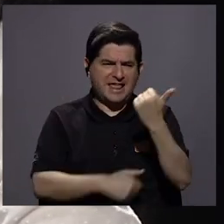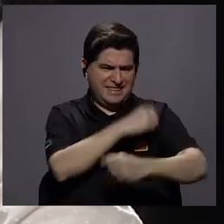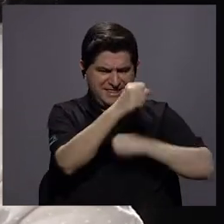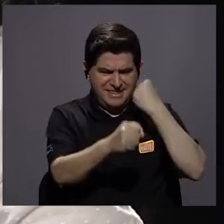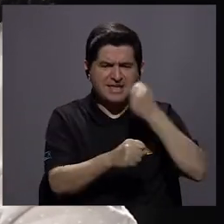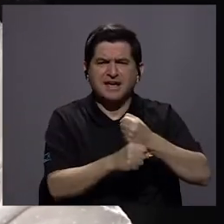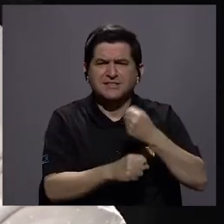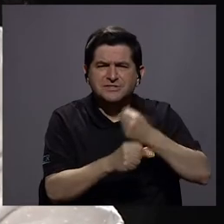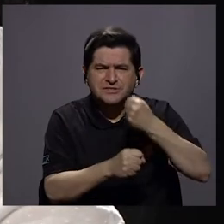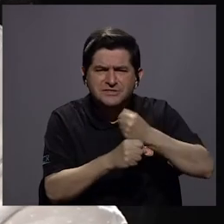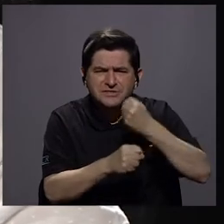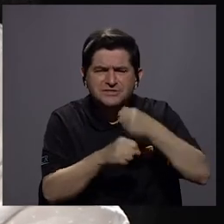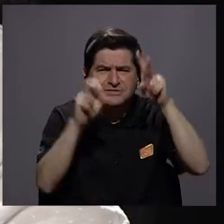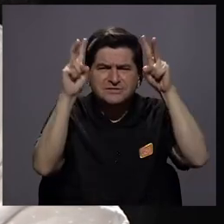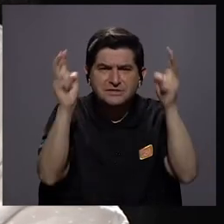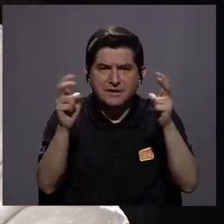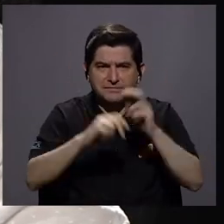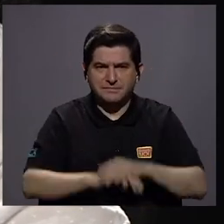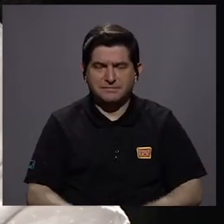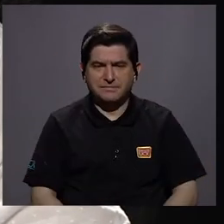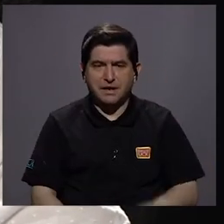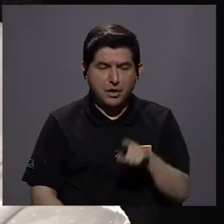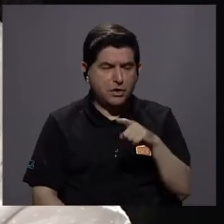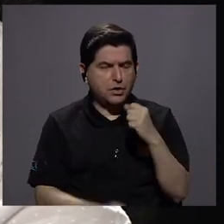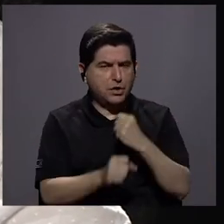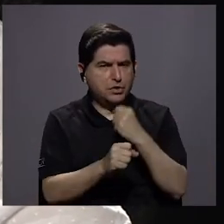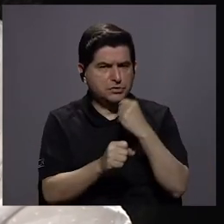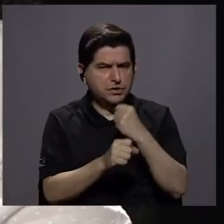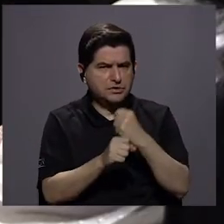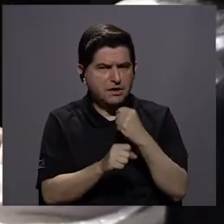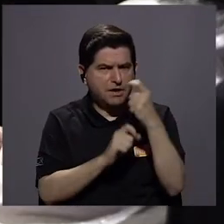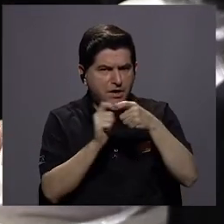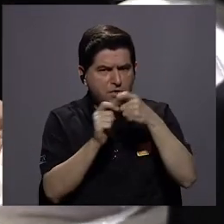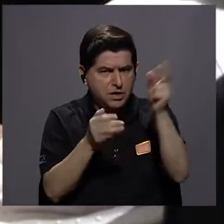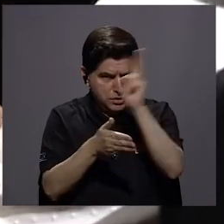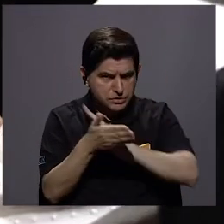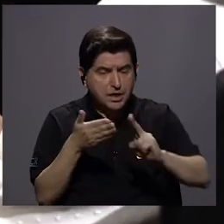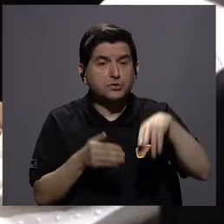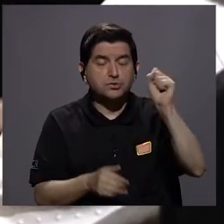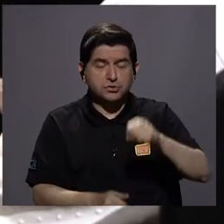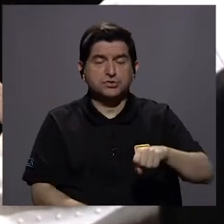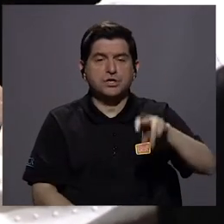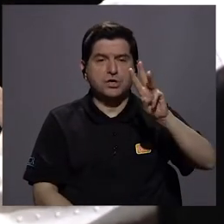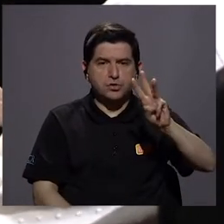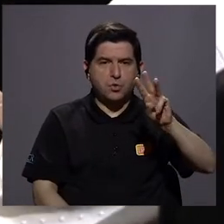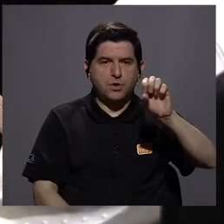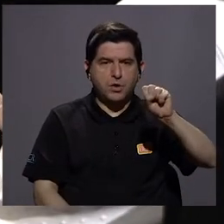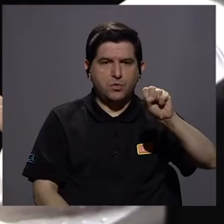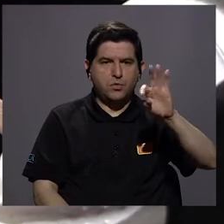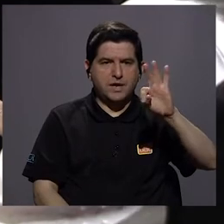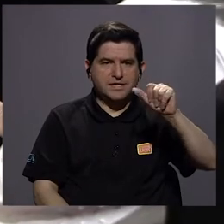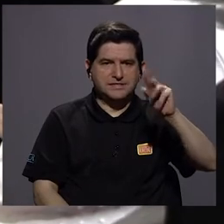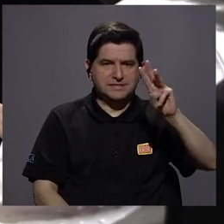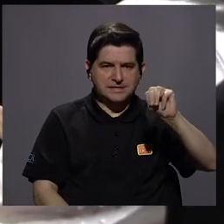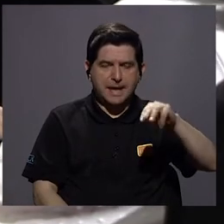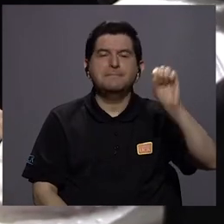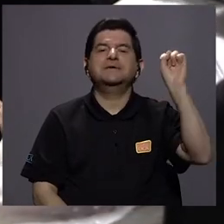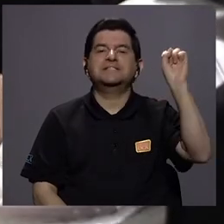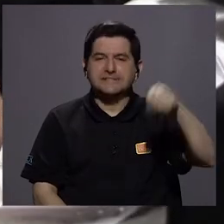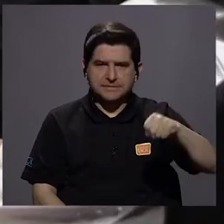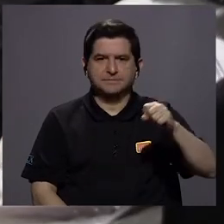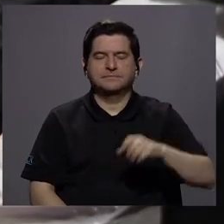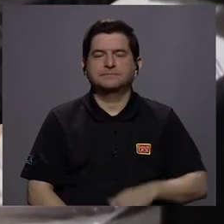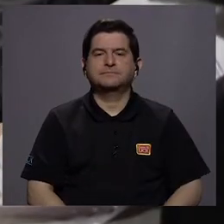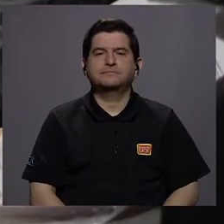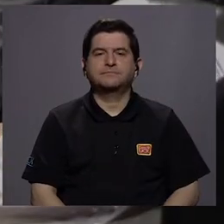han estado trabajando en este tema. ¿Esto es un esfuerzo concreto de la universidad? Sí, WSTEM, sí, ¿verdad? Entonces,